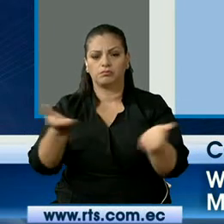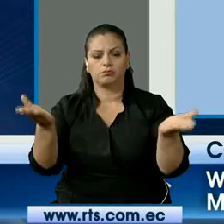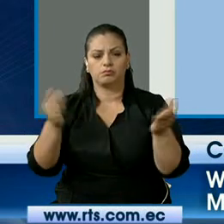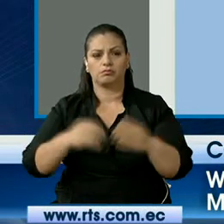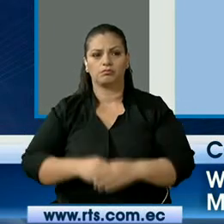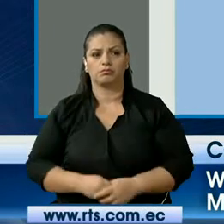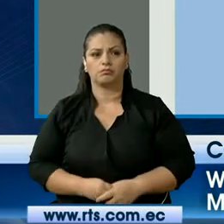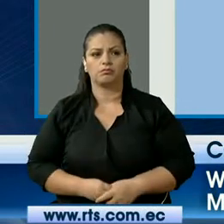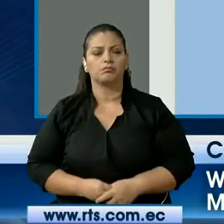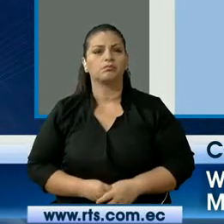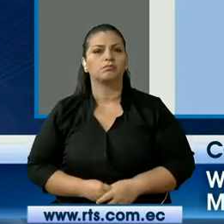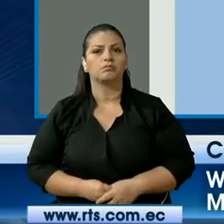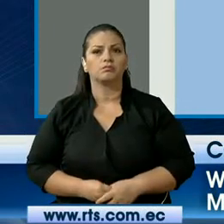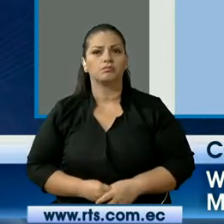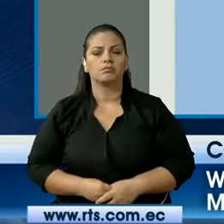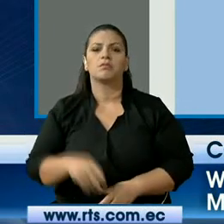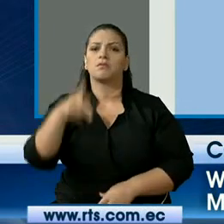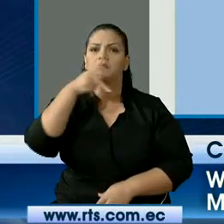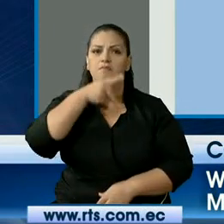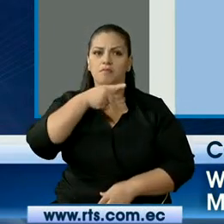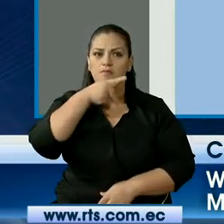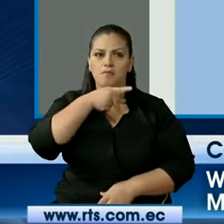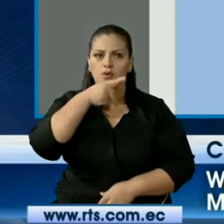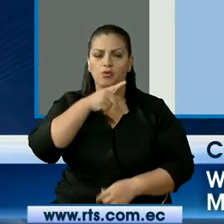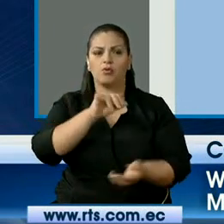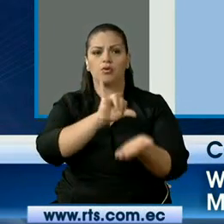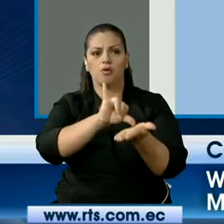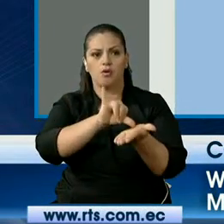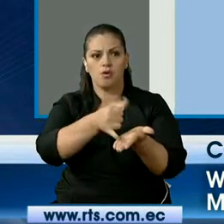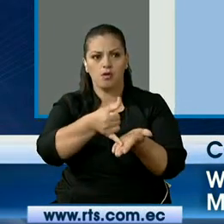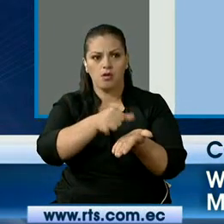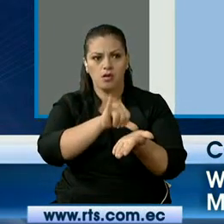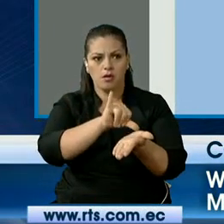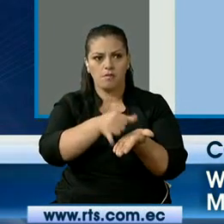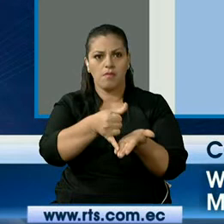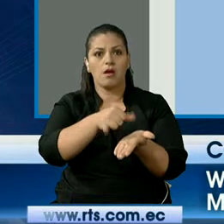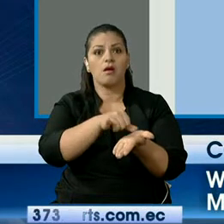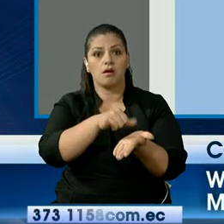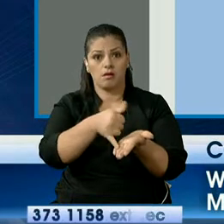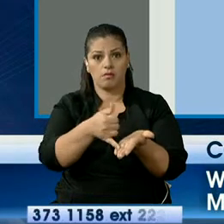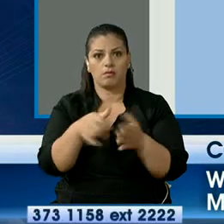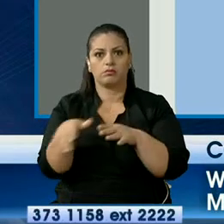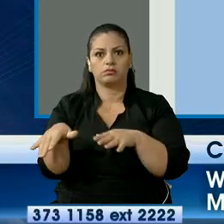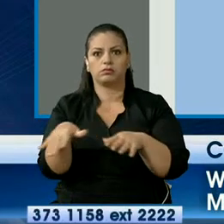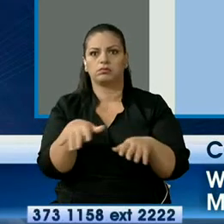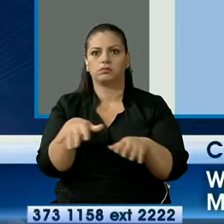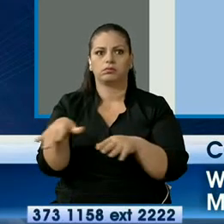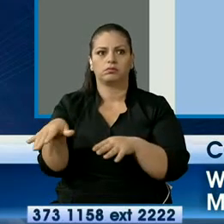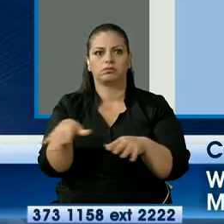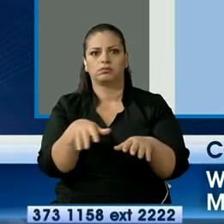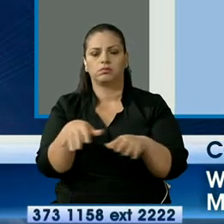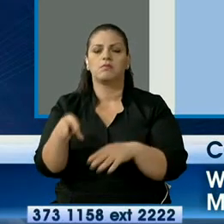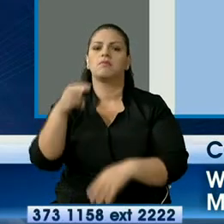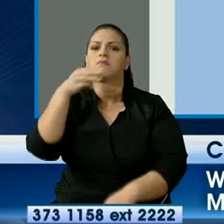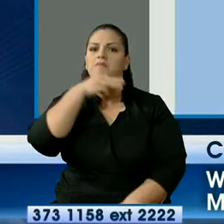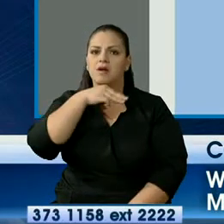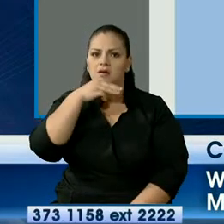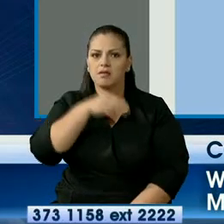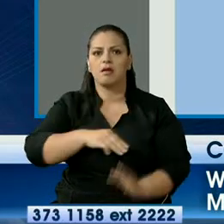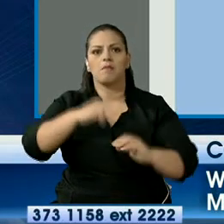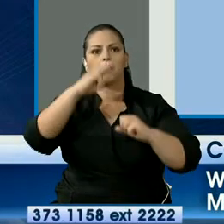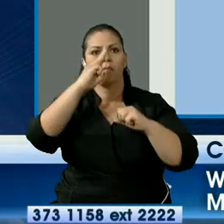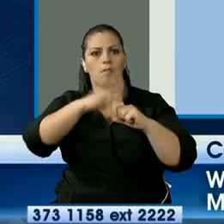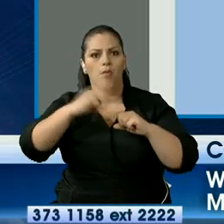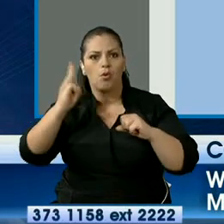sintió en Puerto Viejo, hasta que Ipihapa se sintió en Puerto Ipihapa se sintió Puerto Ipihapa está bien adentro. Manta, Puerto Viejo, a lo mejor.